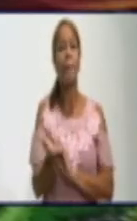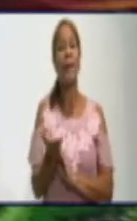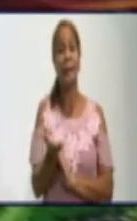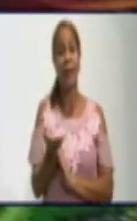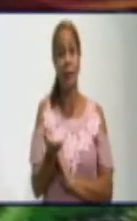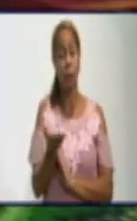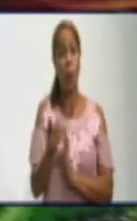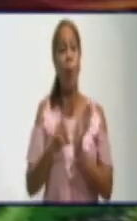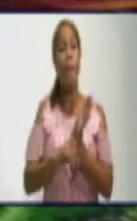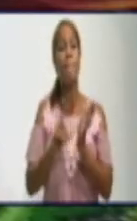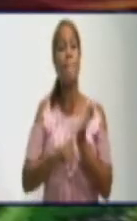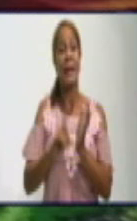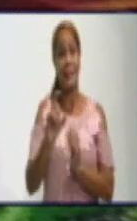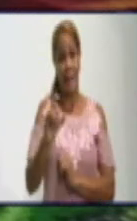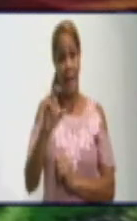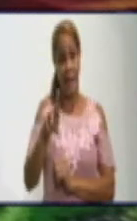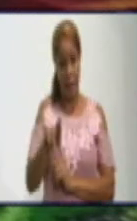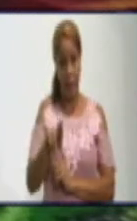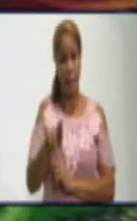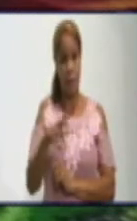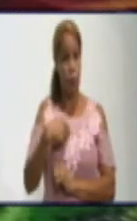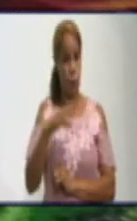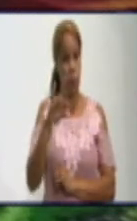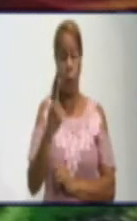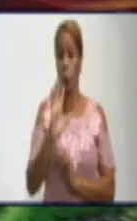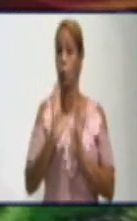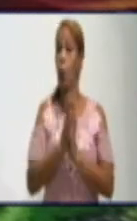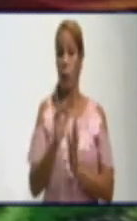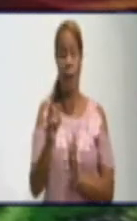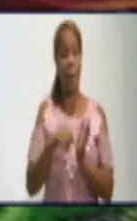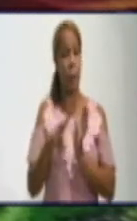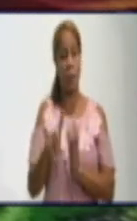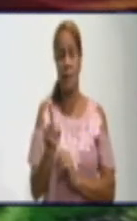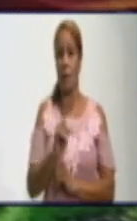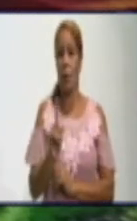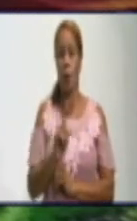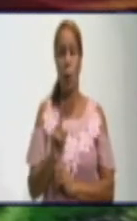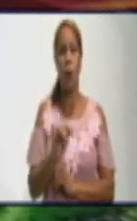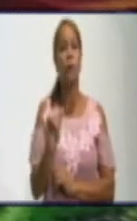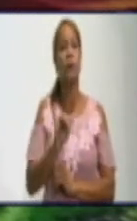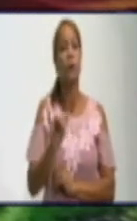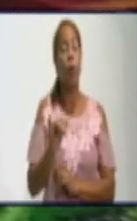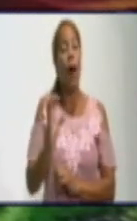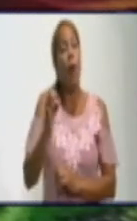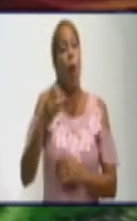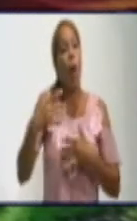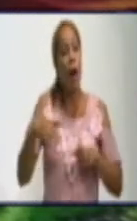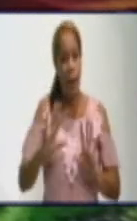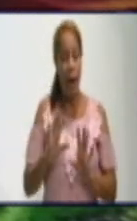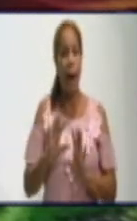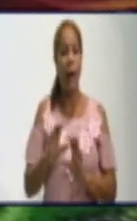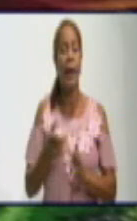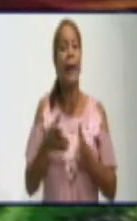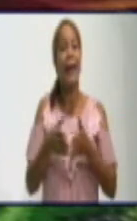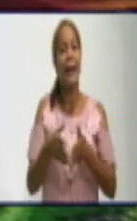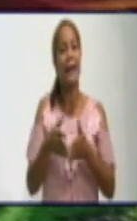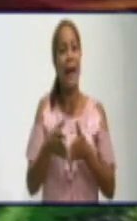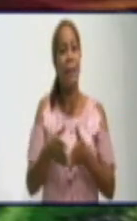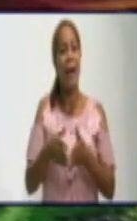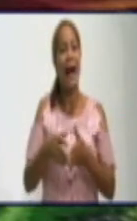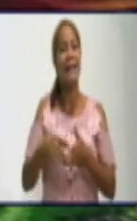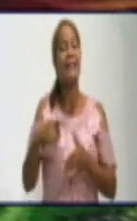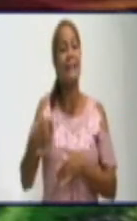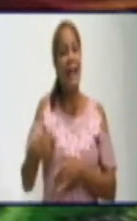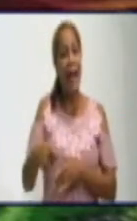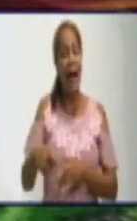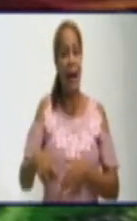territorio. Incluso, reitero, comentaba en el programa anterior que ojalá en Granma se pida ese documento